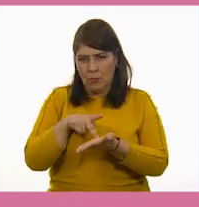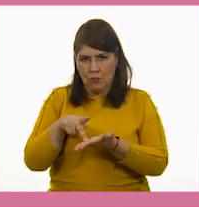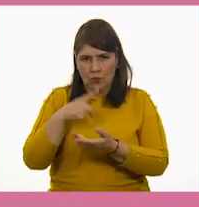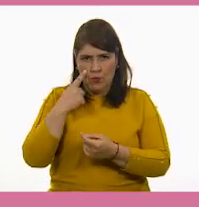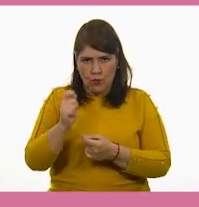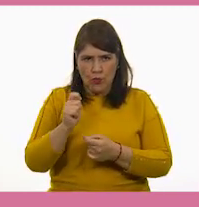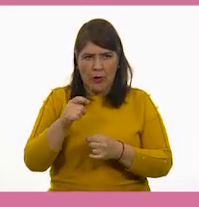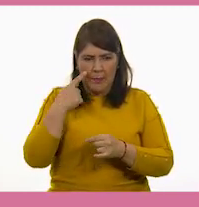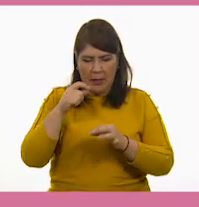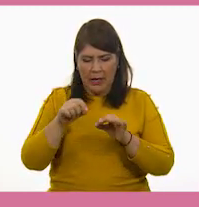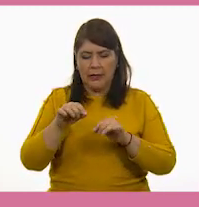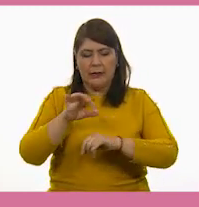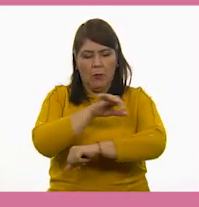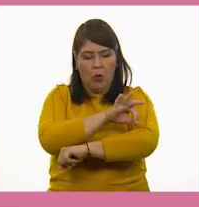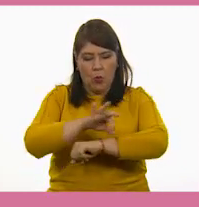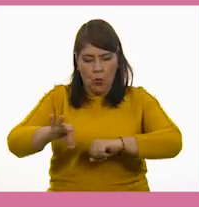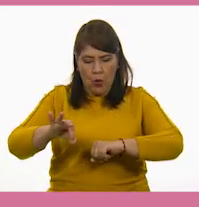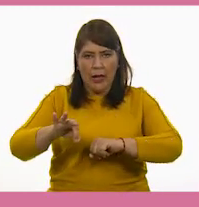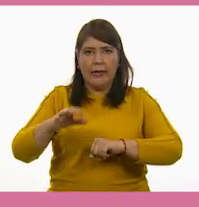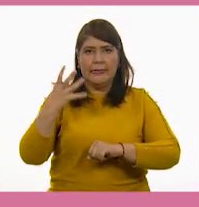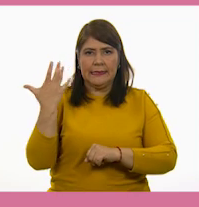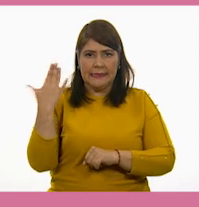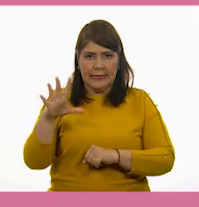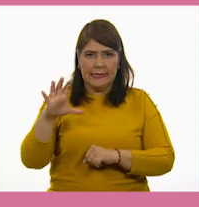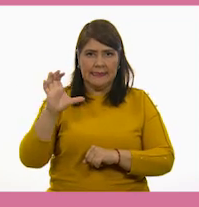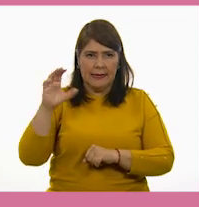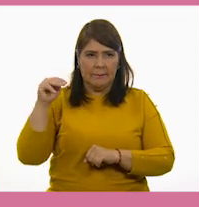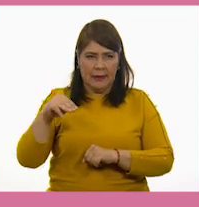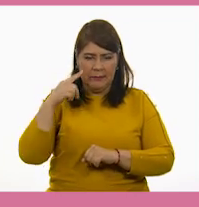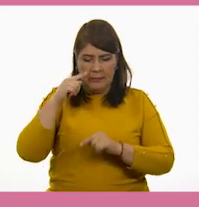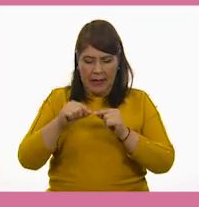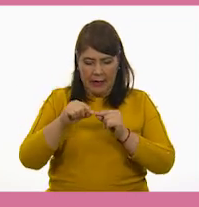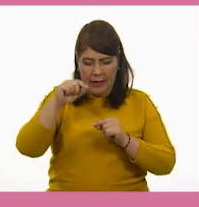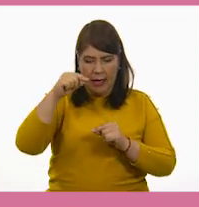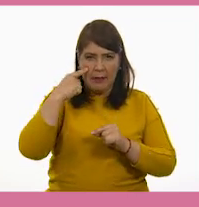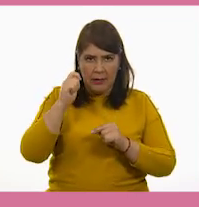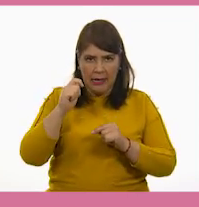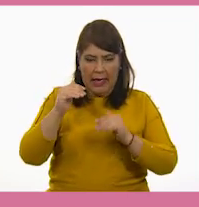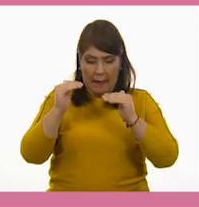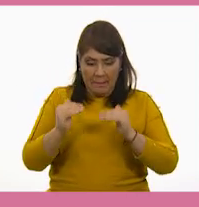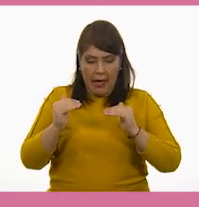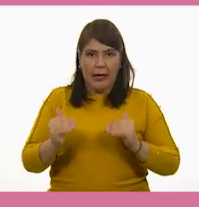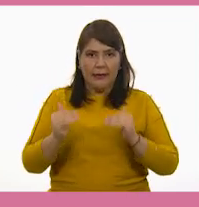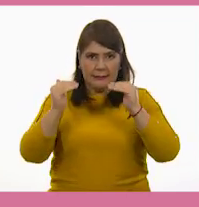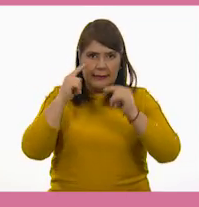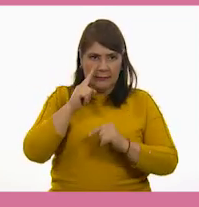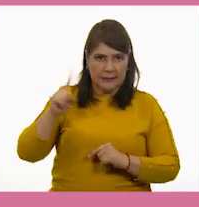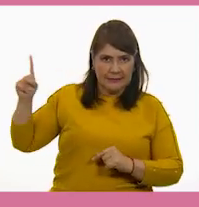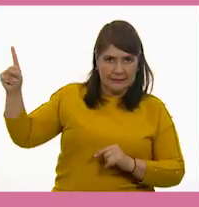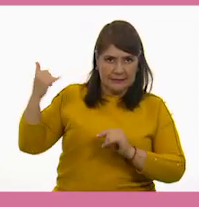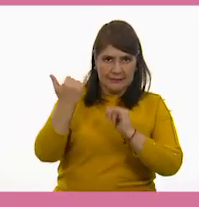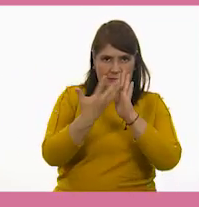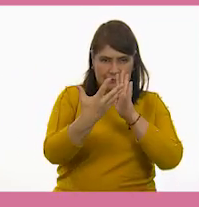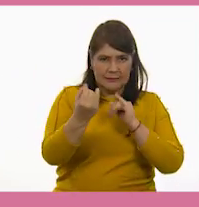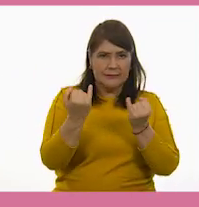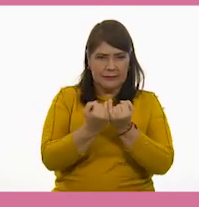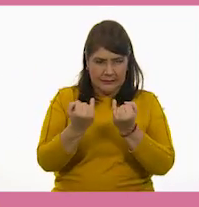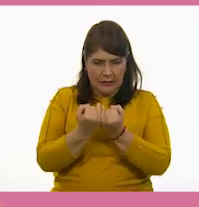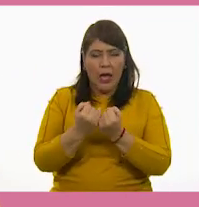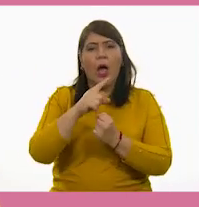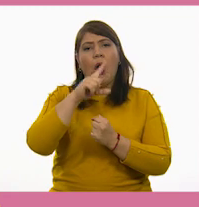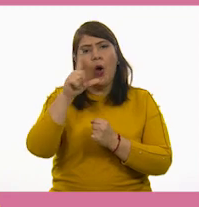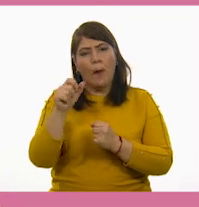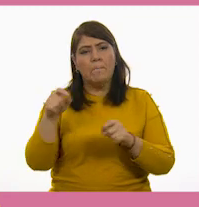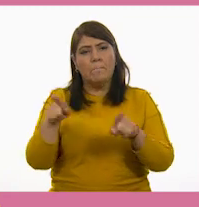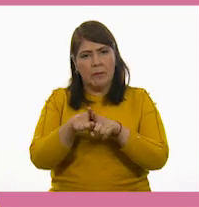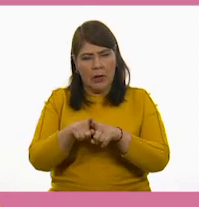con la ayuda de la regla, 10 centímetros de largo, partiendo de abajo hacia arriba. Repite el paso